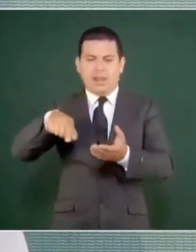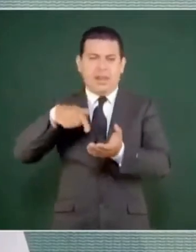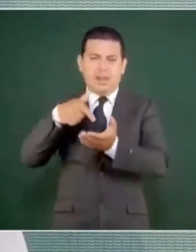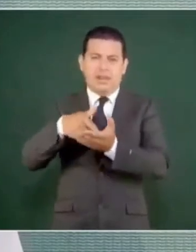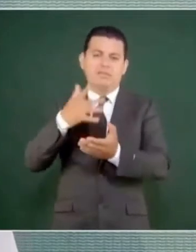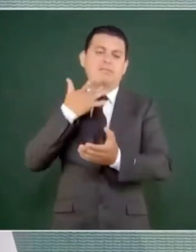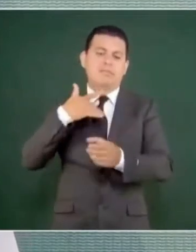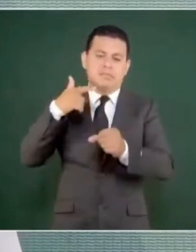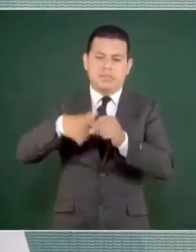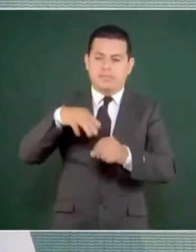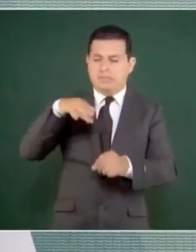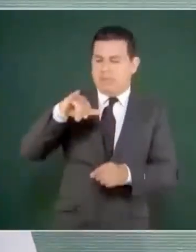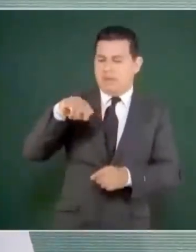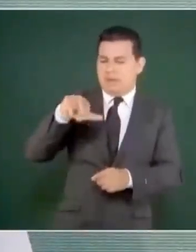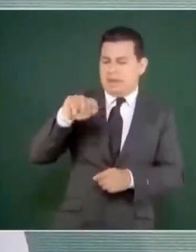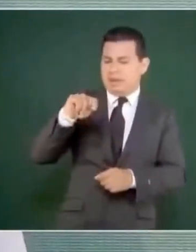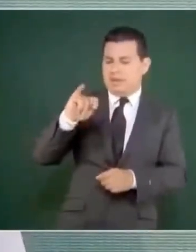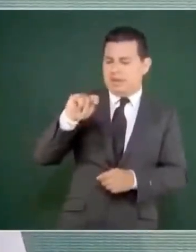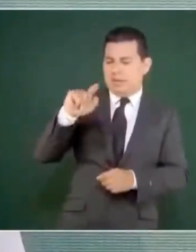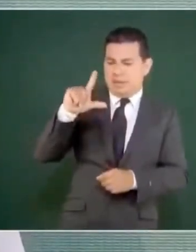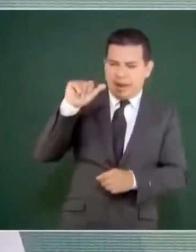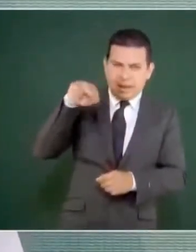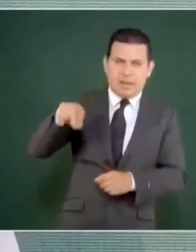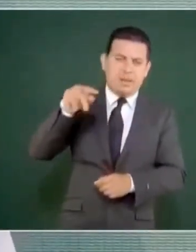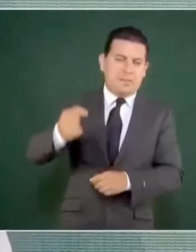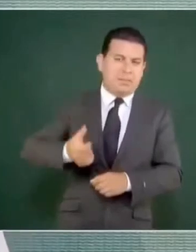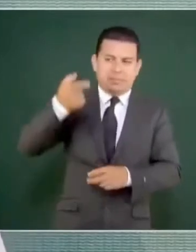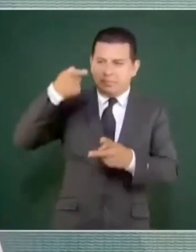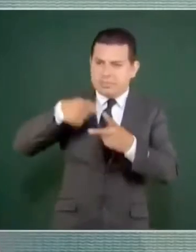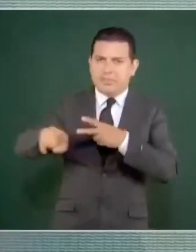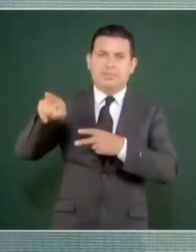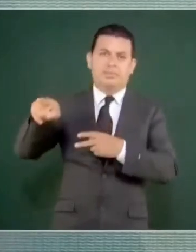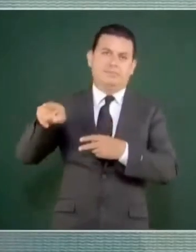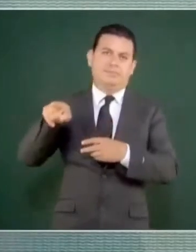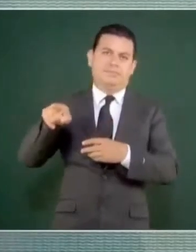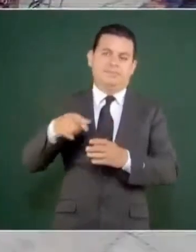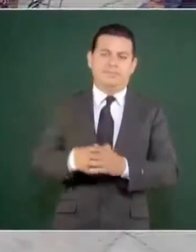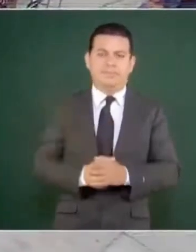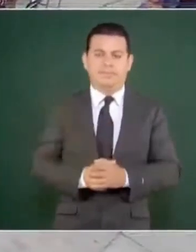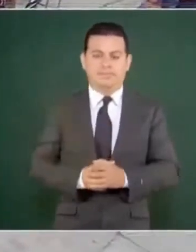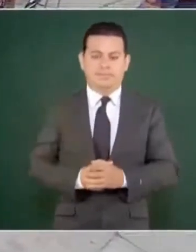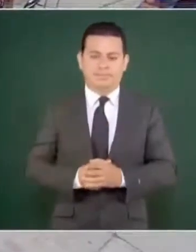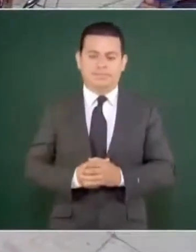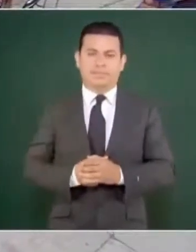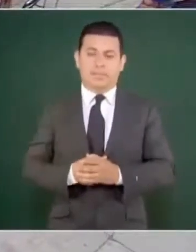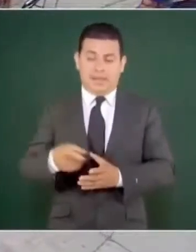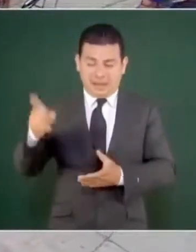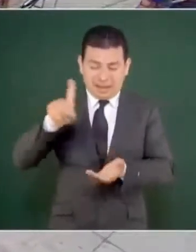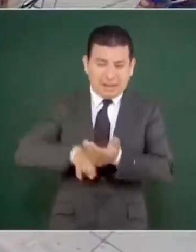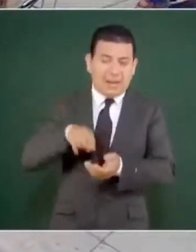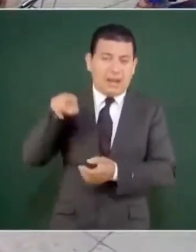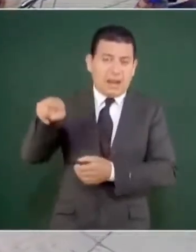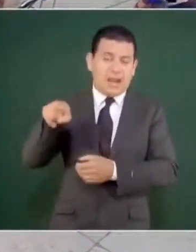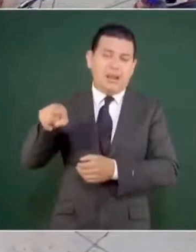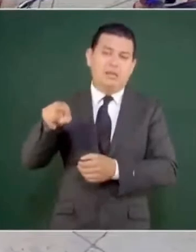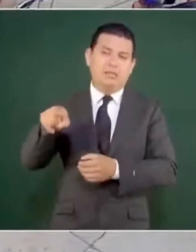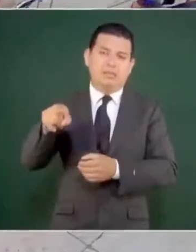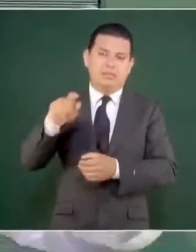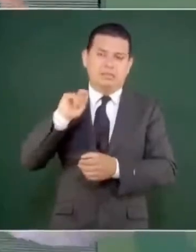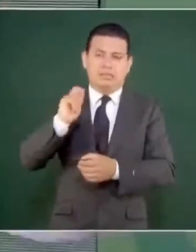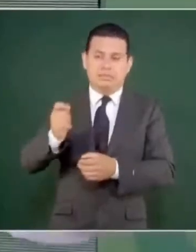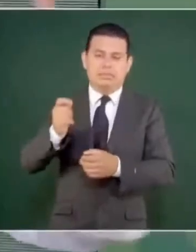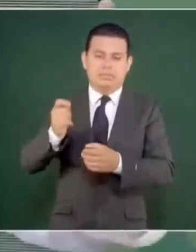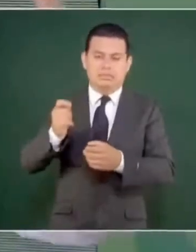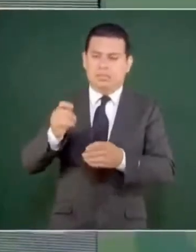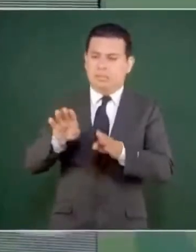Minatitlán, Pearson, y tenía el periódico